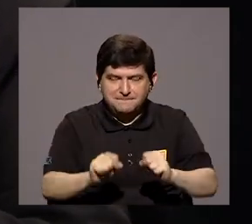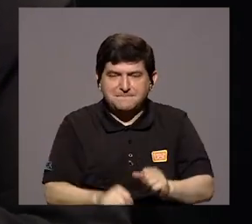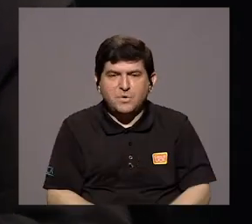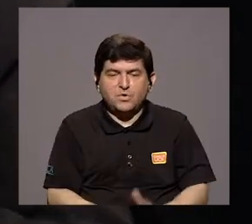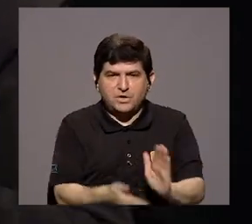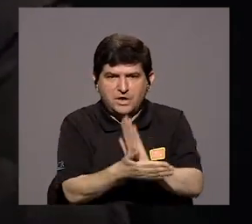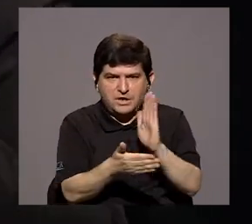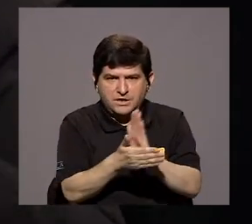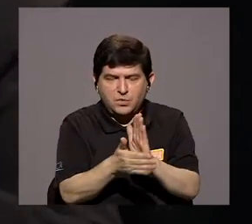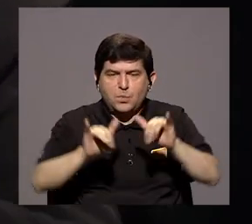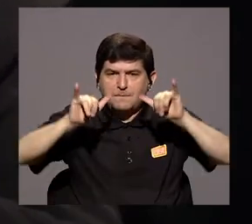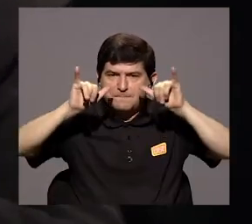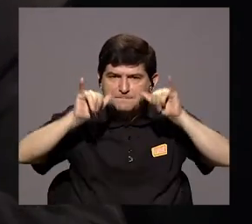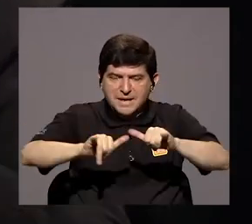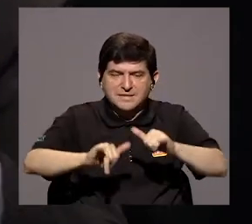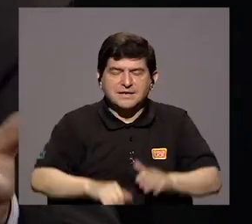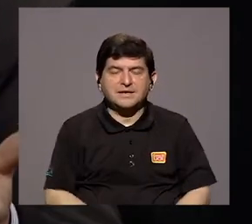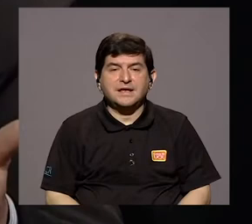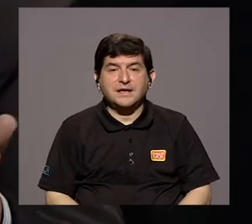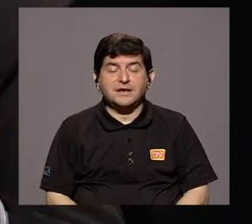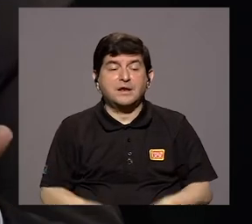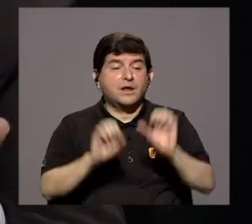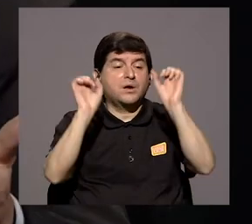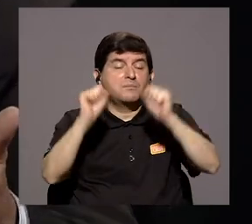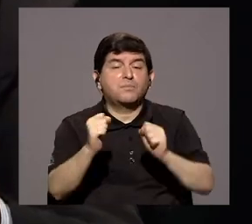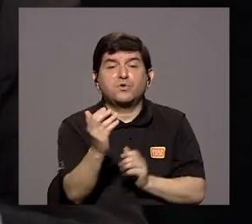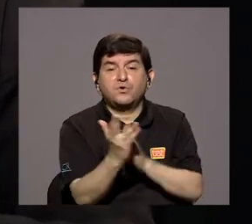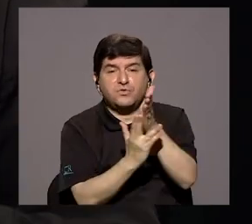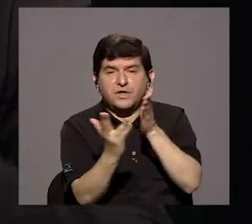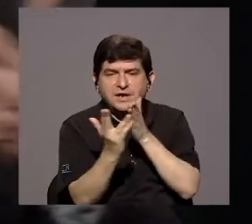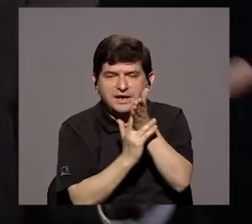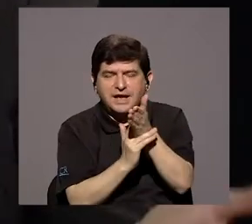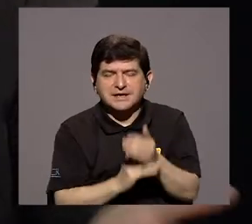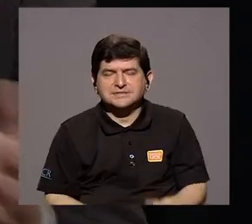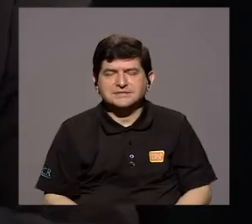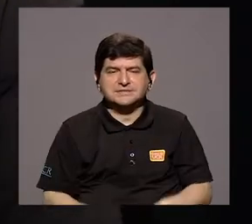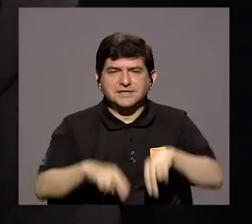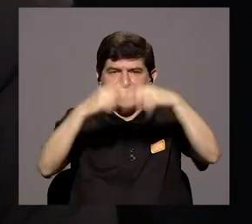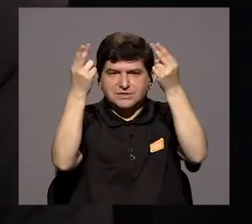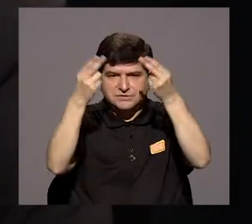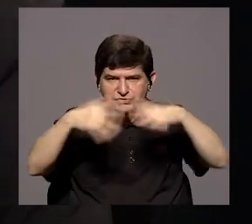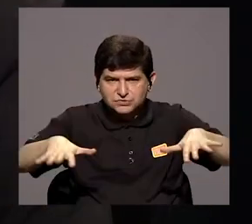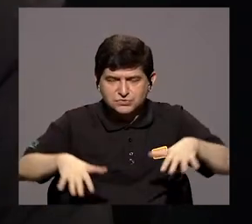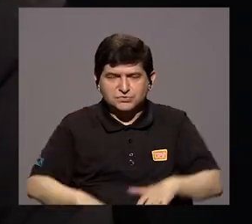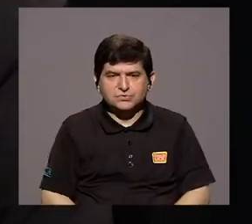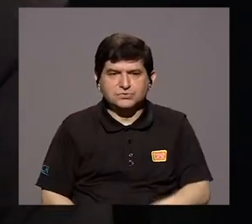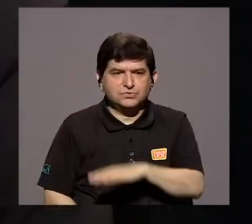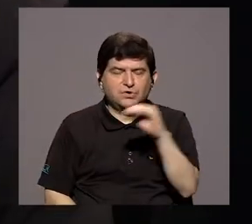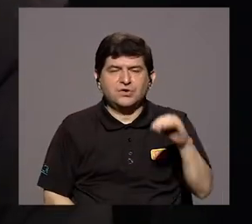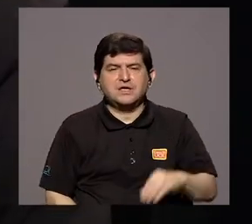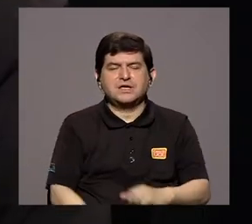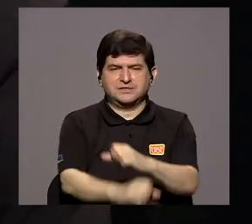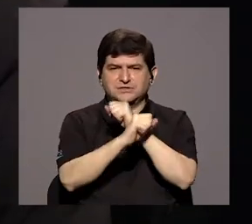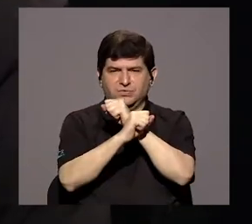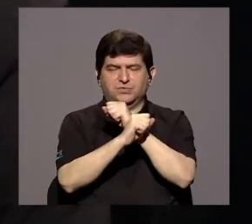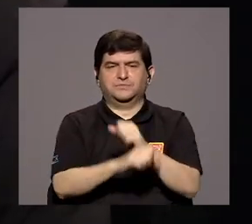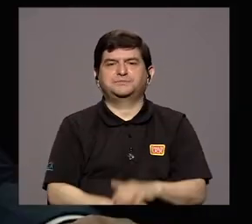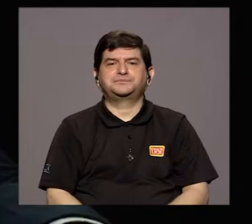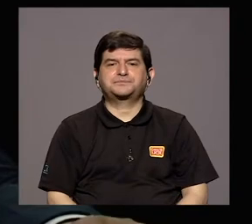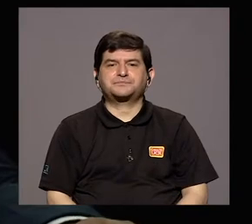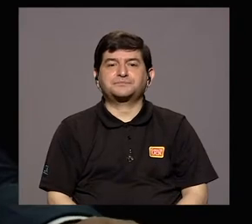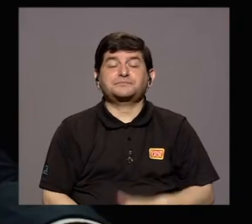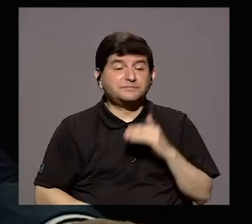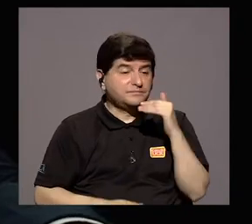documento para ya acceso o por lo menos tenerlo entre las posibilidades de digitalizarlo y resguardarlo como garantiza. ¿Cómo va